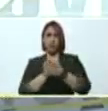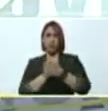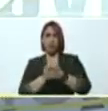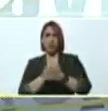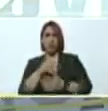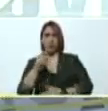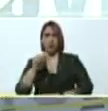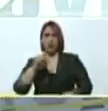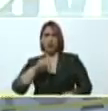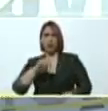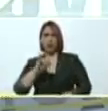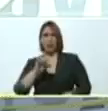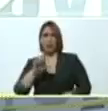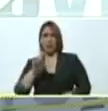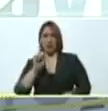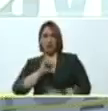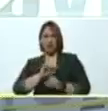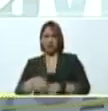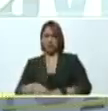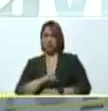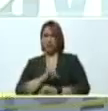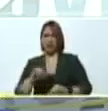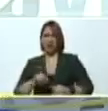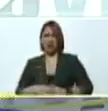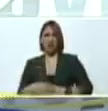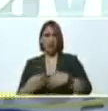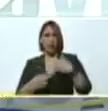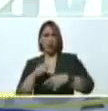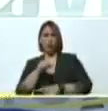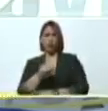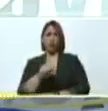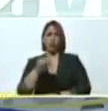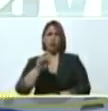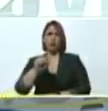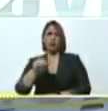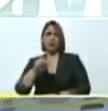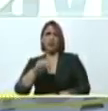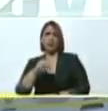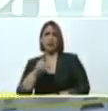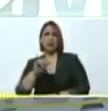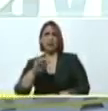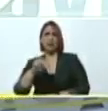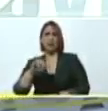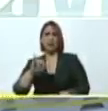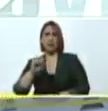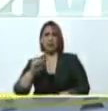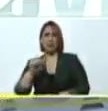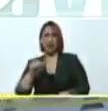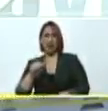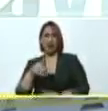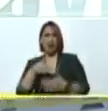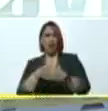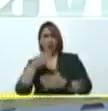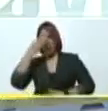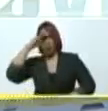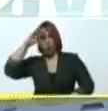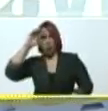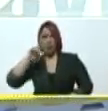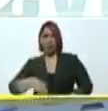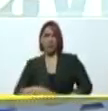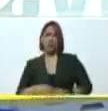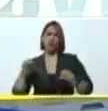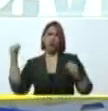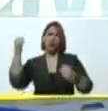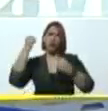la revolución sandinista, derrotada, conspiración permanente contra Cuba, derrotada, triunfo de la